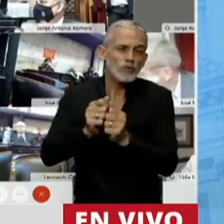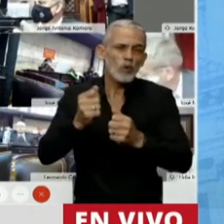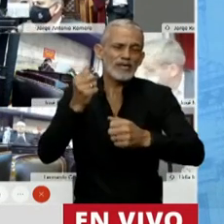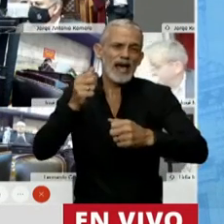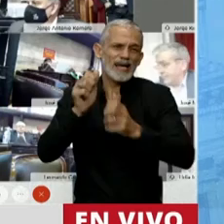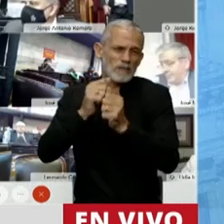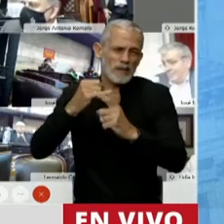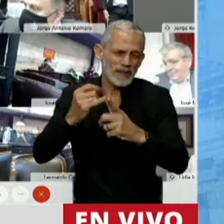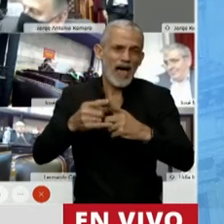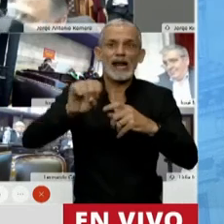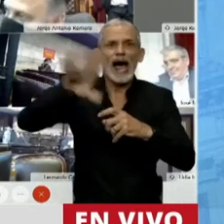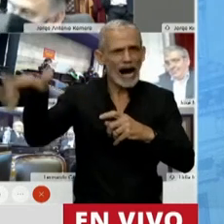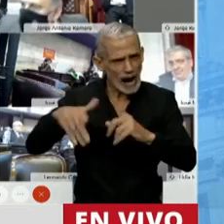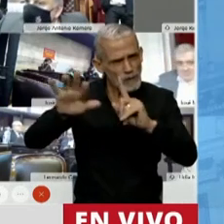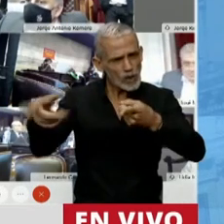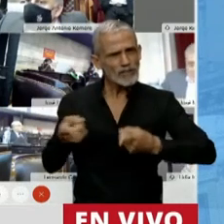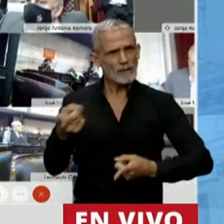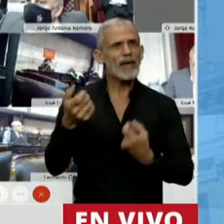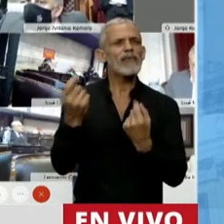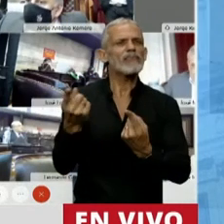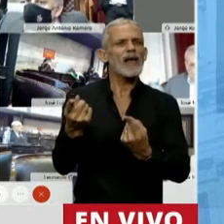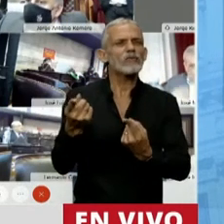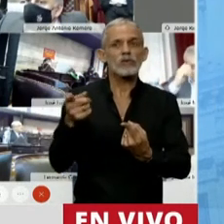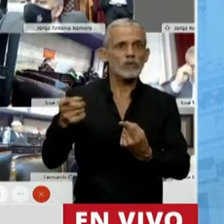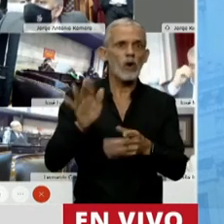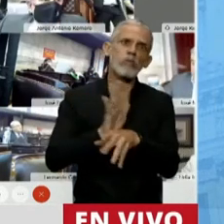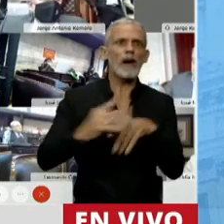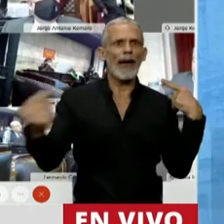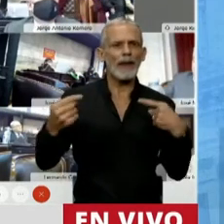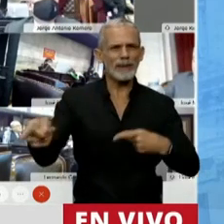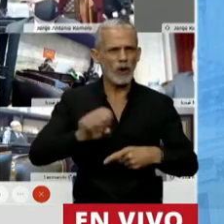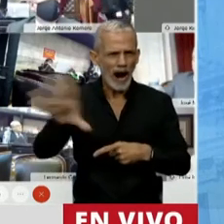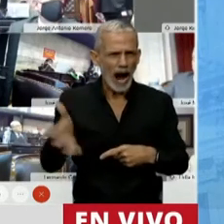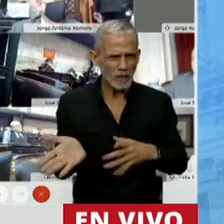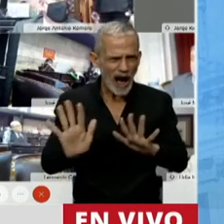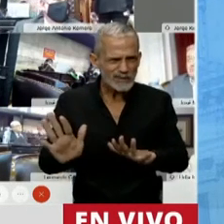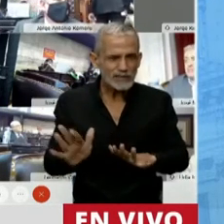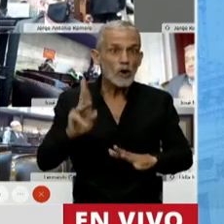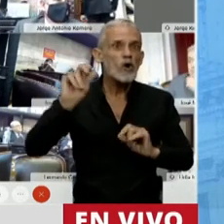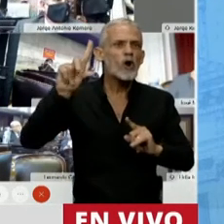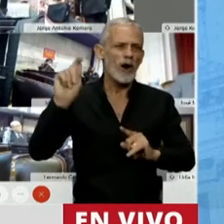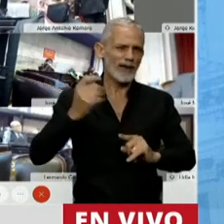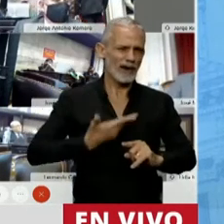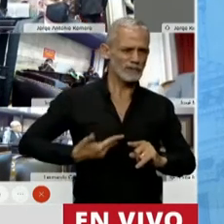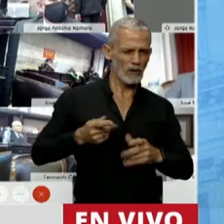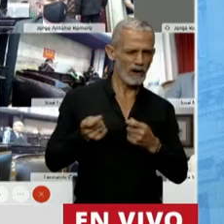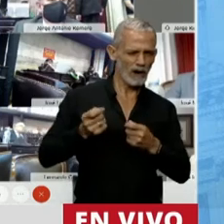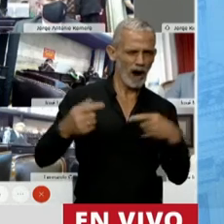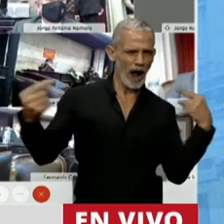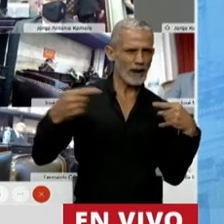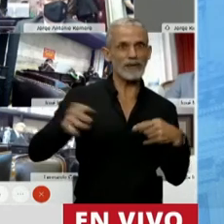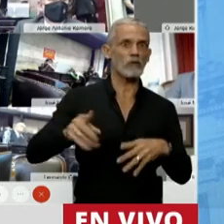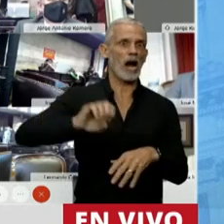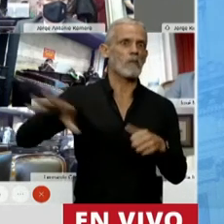pymes, el sector agropecuario entre ellos, dándoles este último el rol de enemigos, un rol creado y alimentado por el gobierno. Y en ese